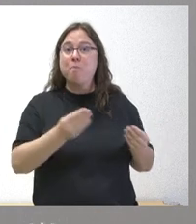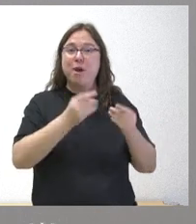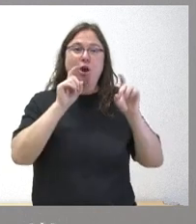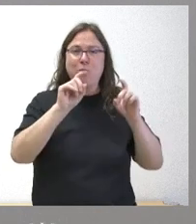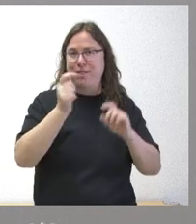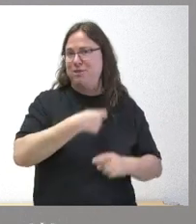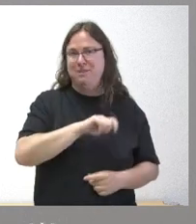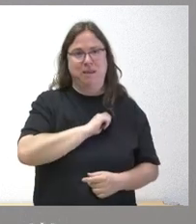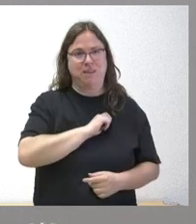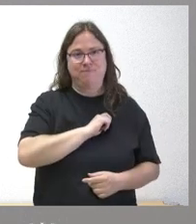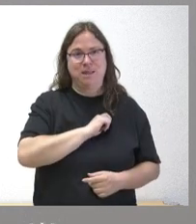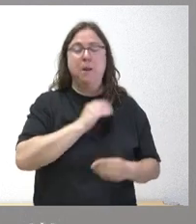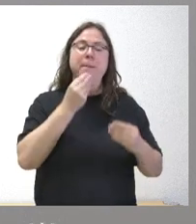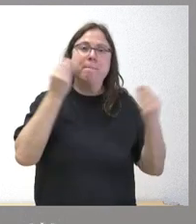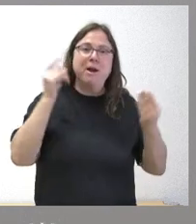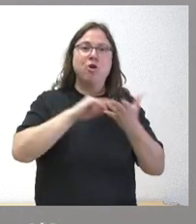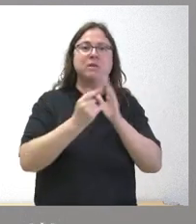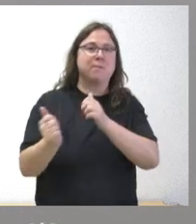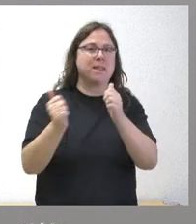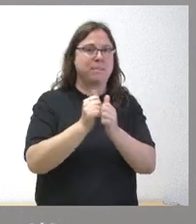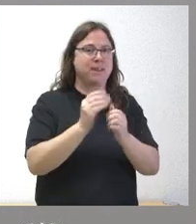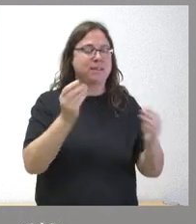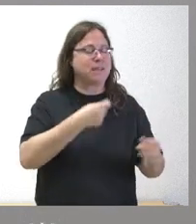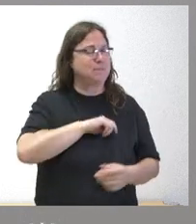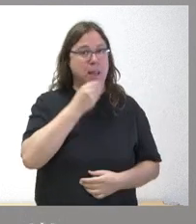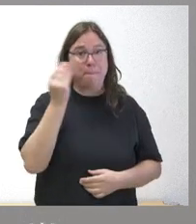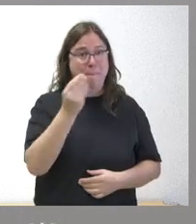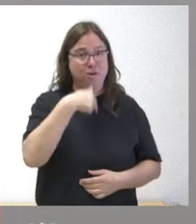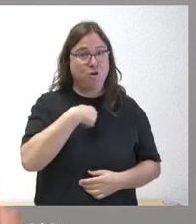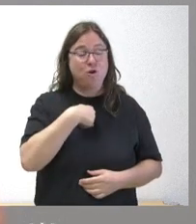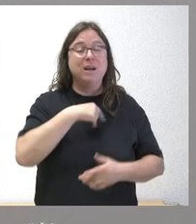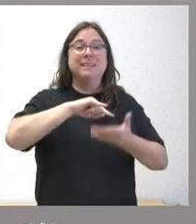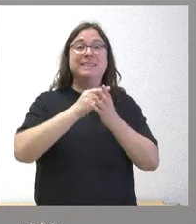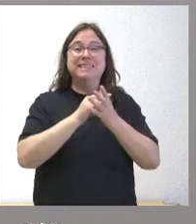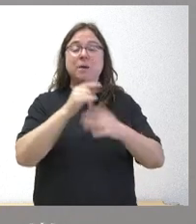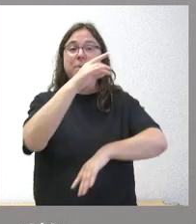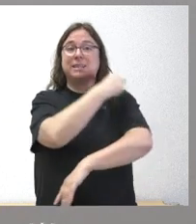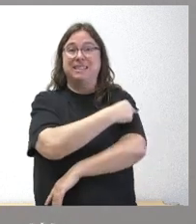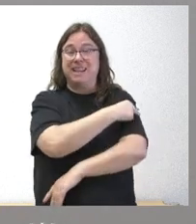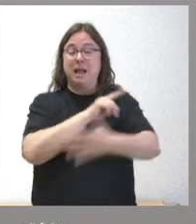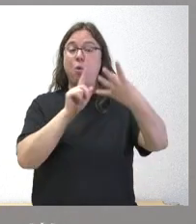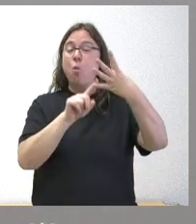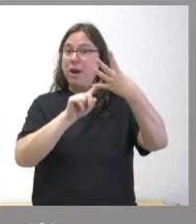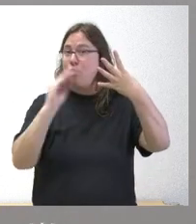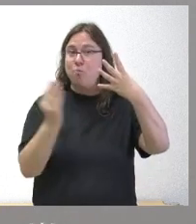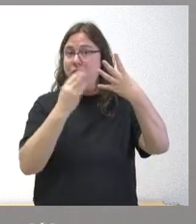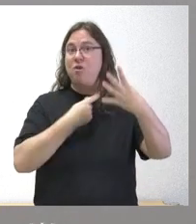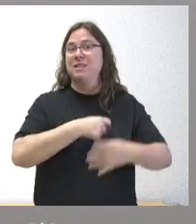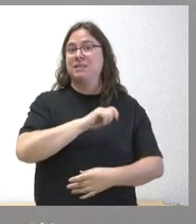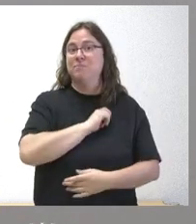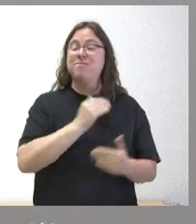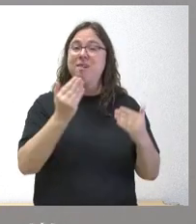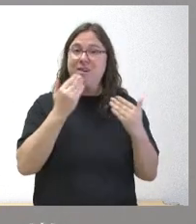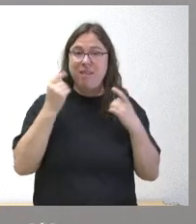España tenemos el mejor sistema de dependencia de España y tenemos el cuarto mejor sistema sanitario de España es básicamente por el esfuerzo que